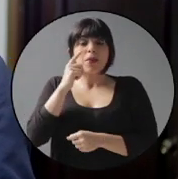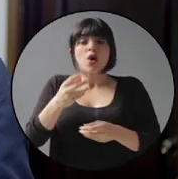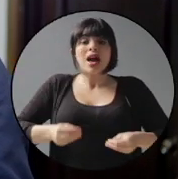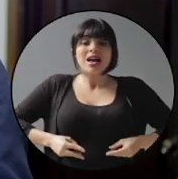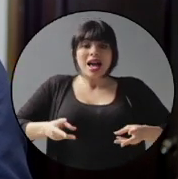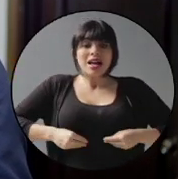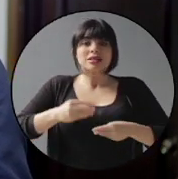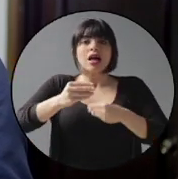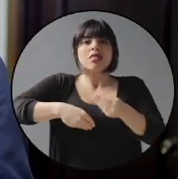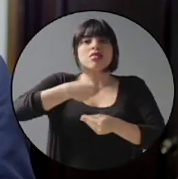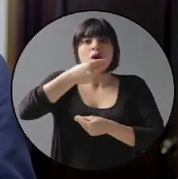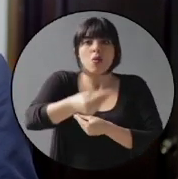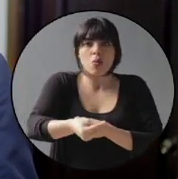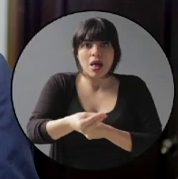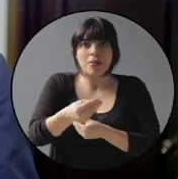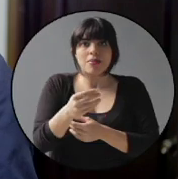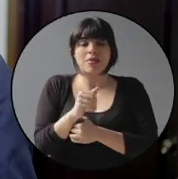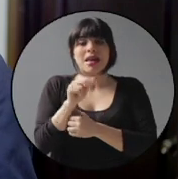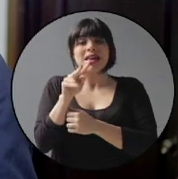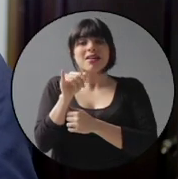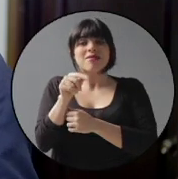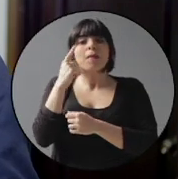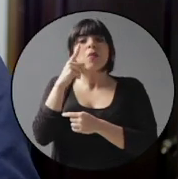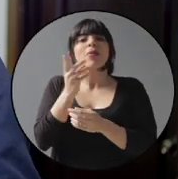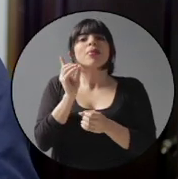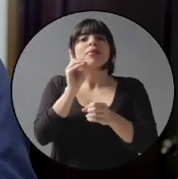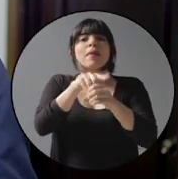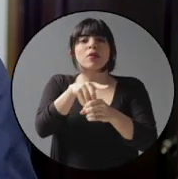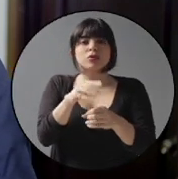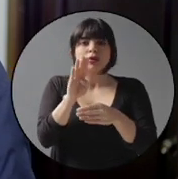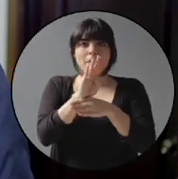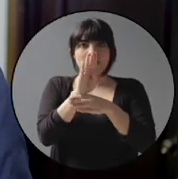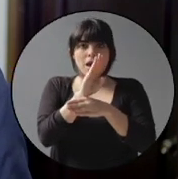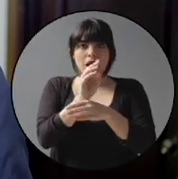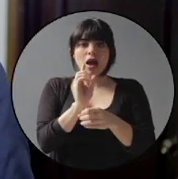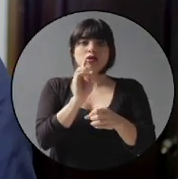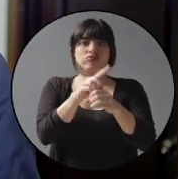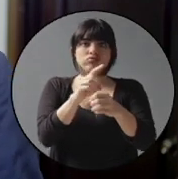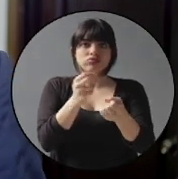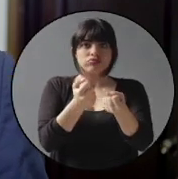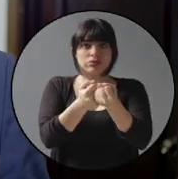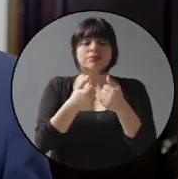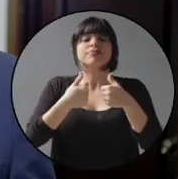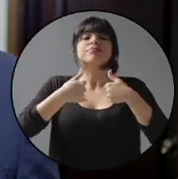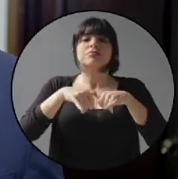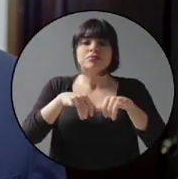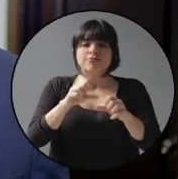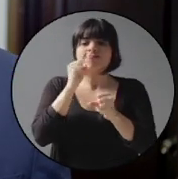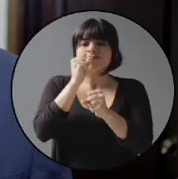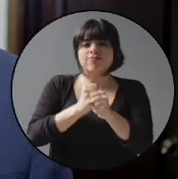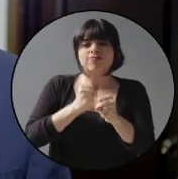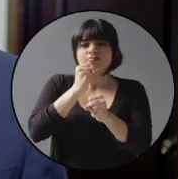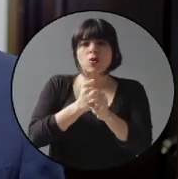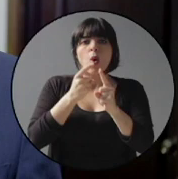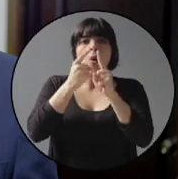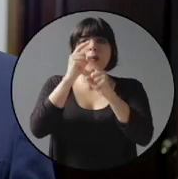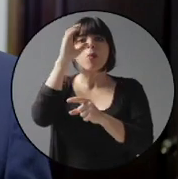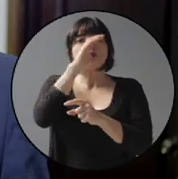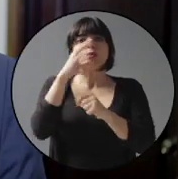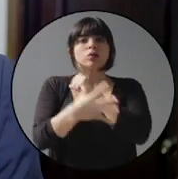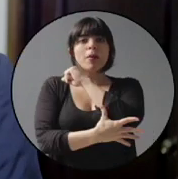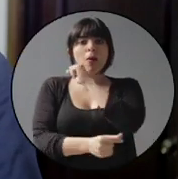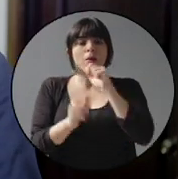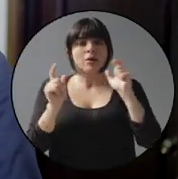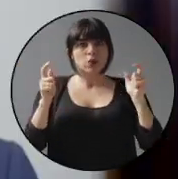devolución de lo que gasten en el pago del IVA mediante un depósito bancario. Seguimos trabajando en nuestro objetivo de